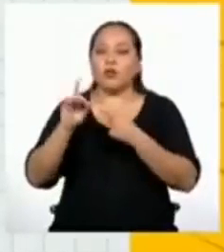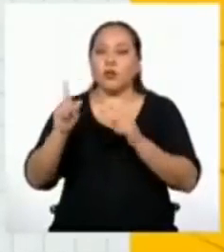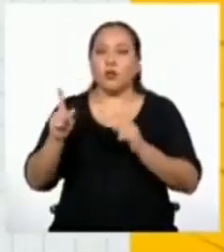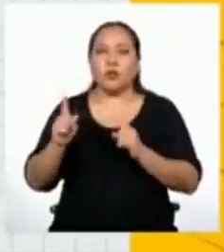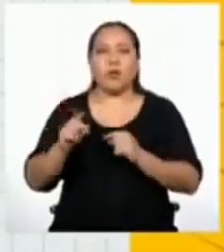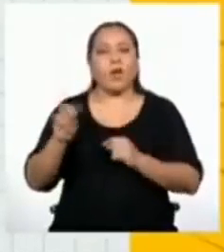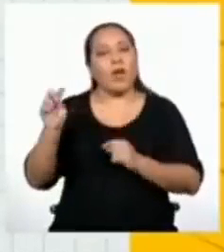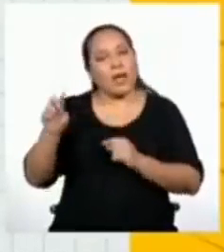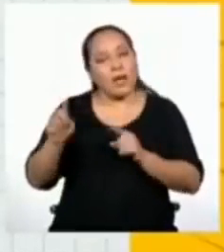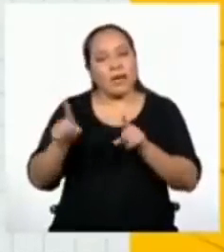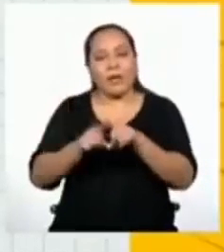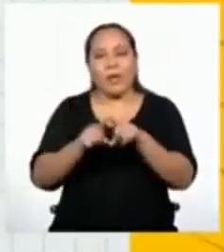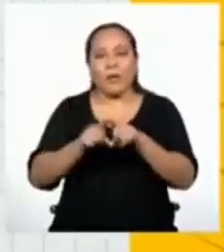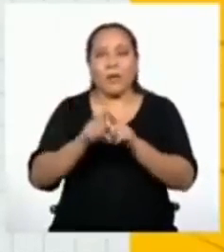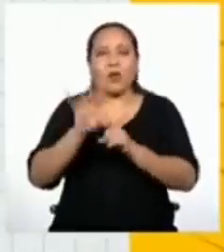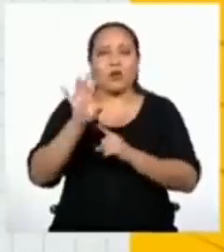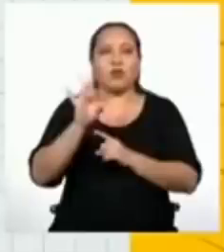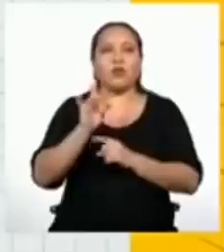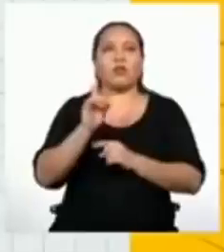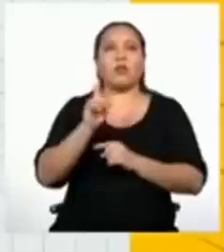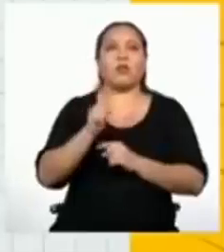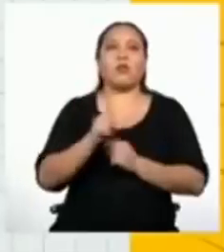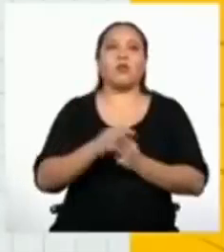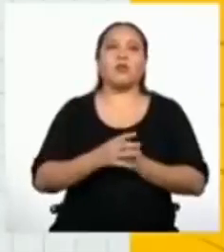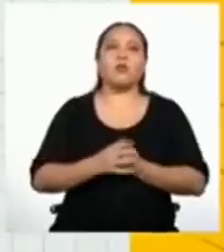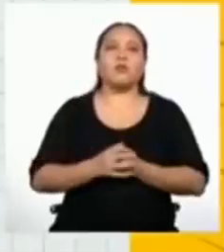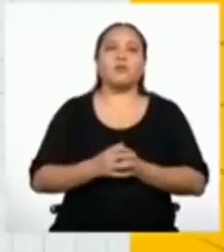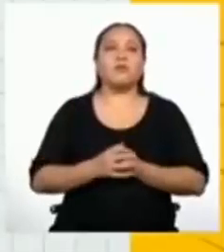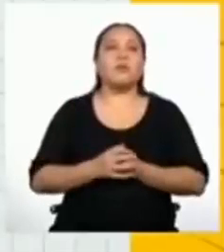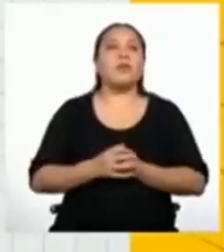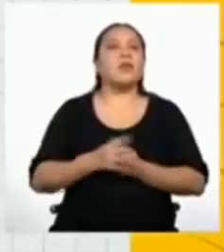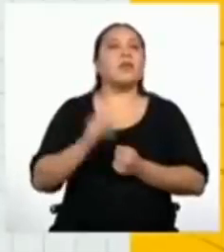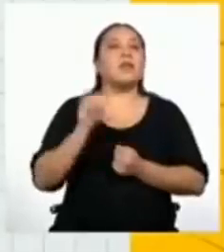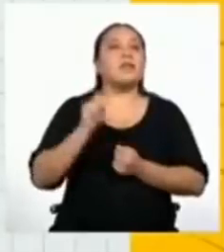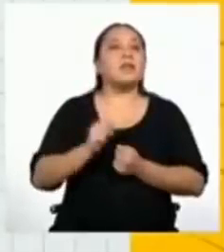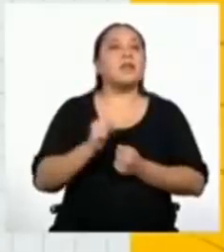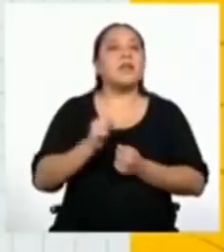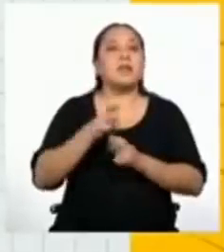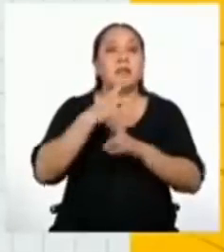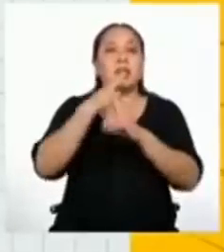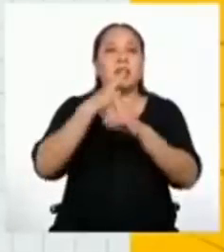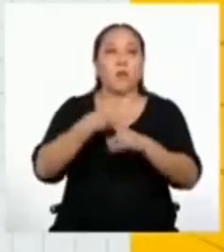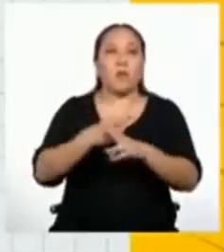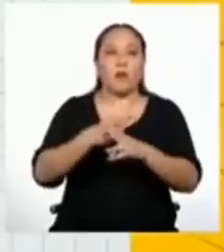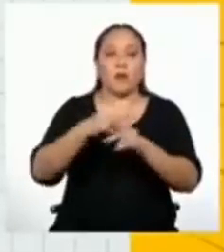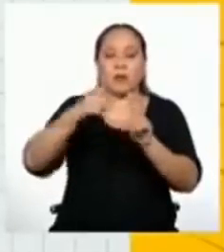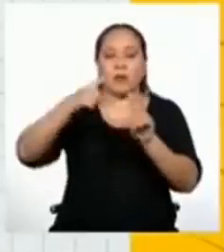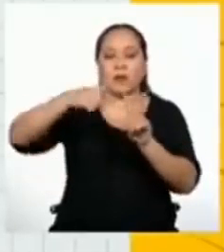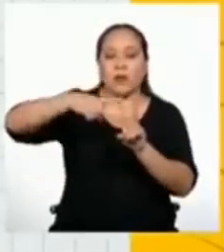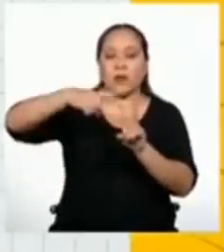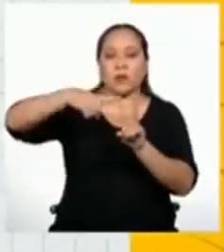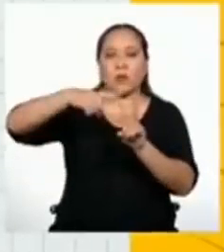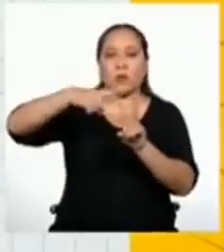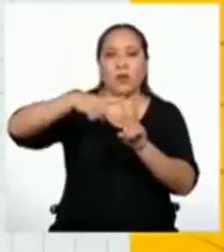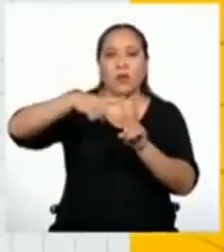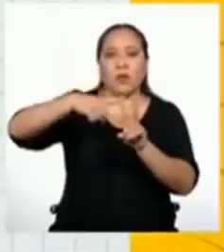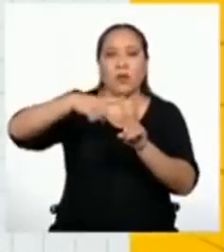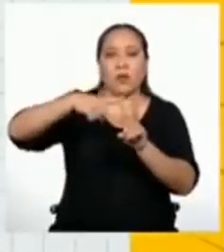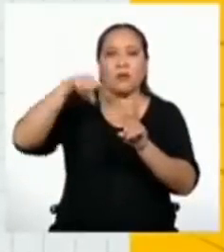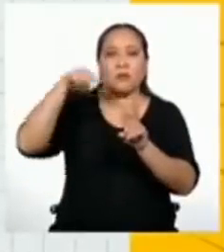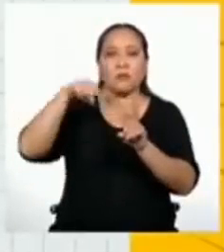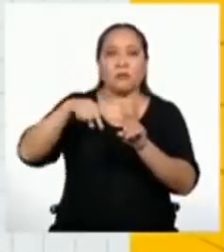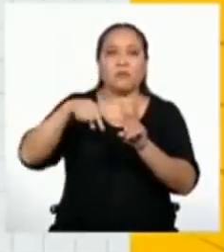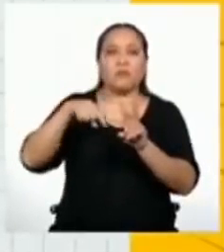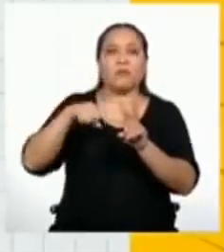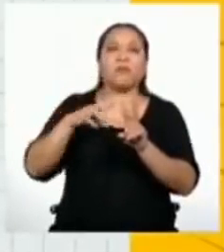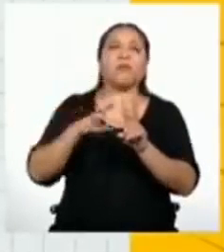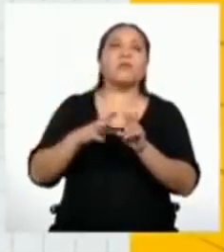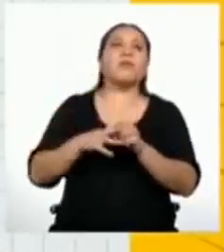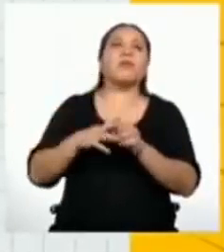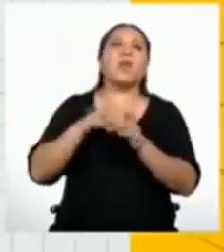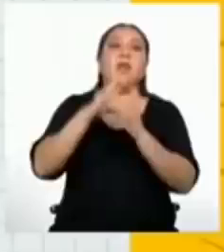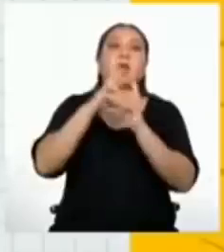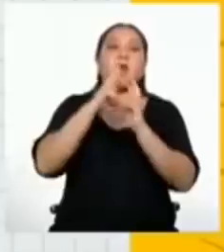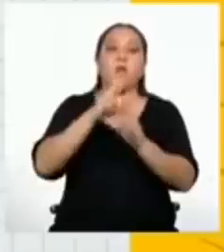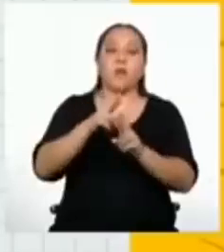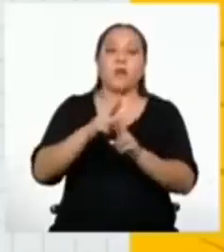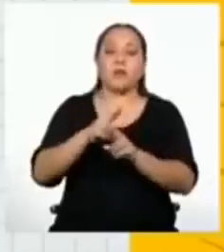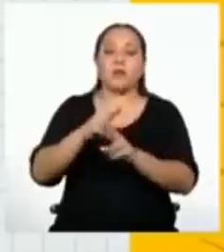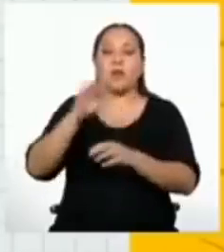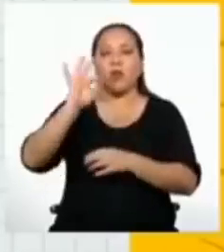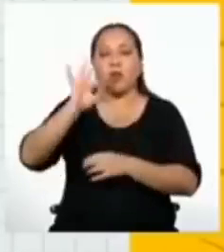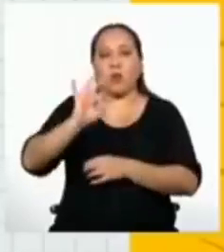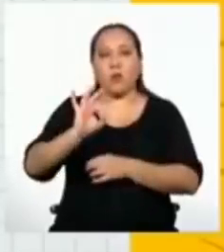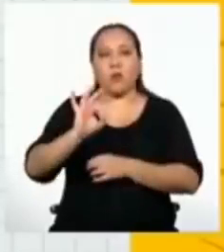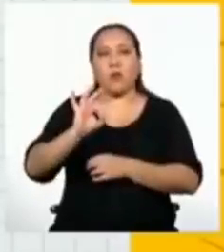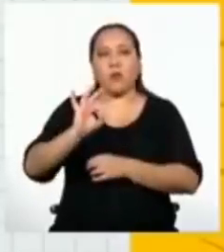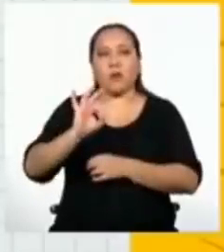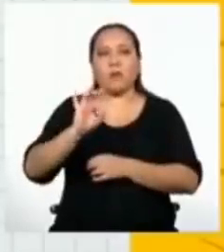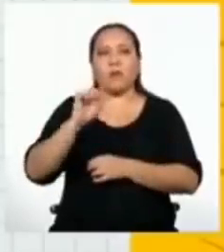también ochenta y uno. Sí. A este resultado le sacamos la raíz cuadrada y obtenemos como resultado final nueve,